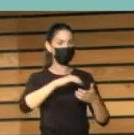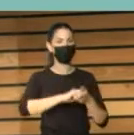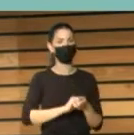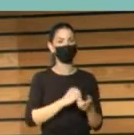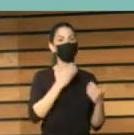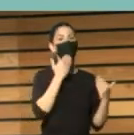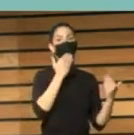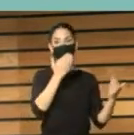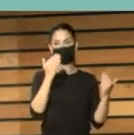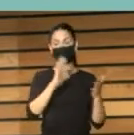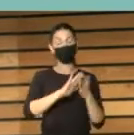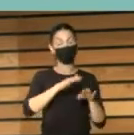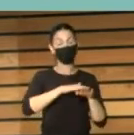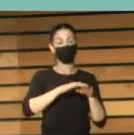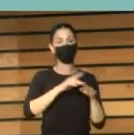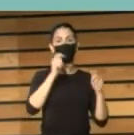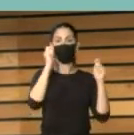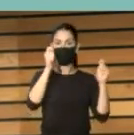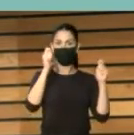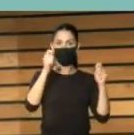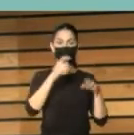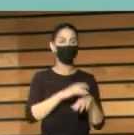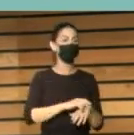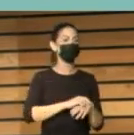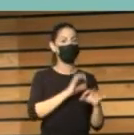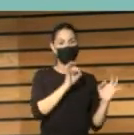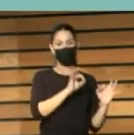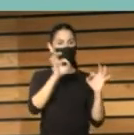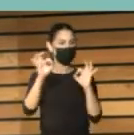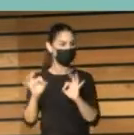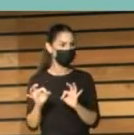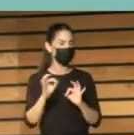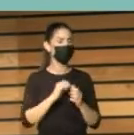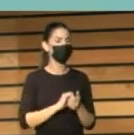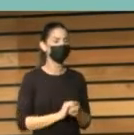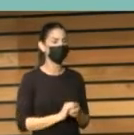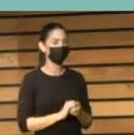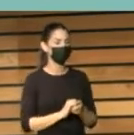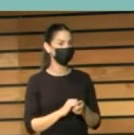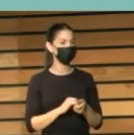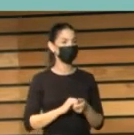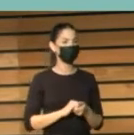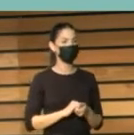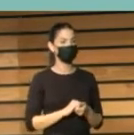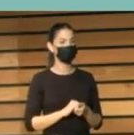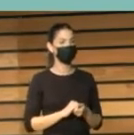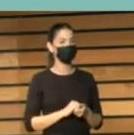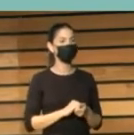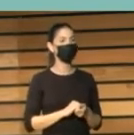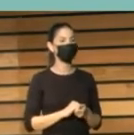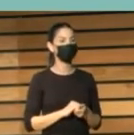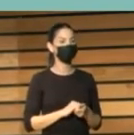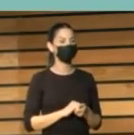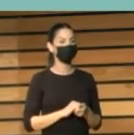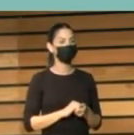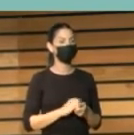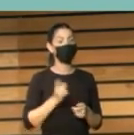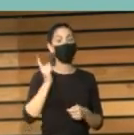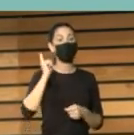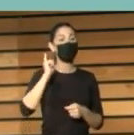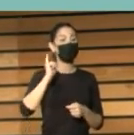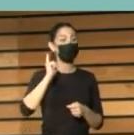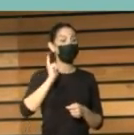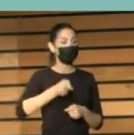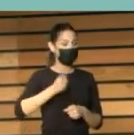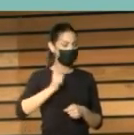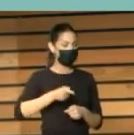Viceconsejería de Cultura del Gobierno de Canarias y a la organización desde la, bueno, la biblioteca del estado de las palmas de Gran Canaria, a la dirección y a todo el equipo